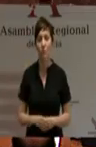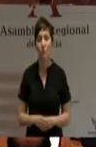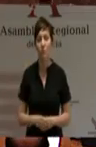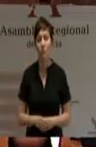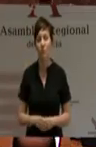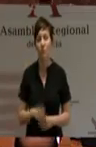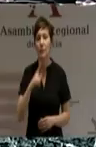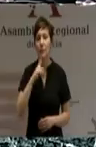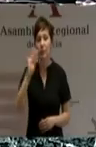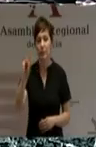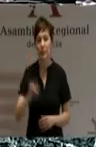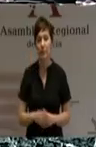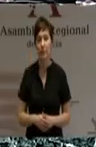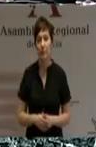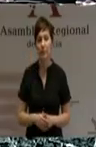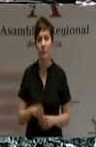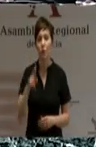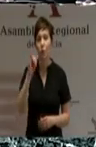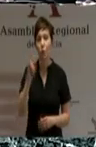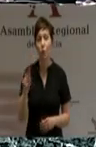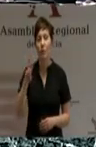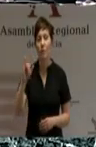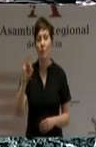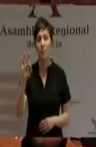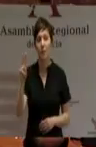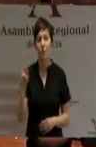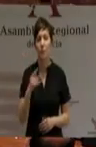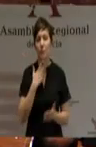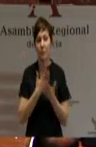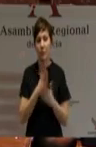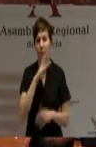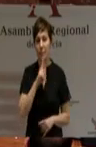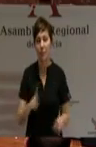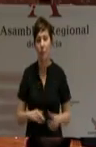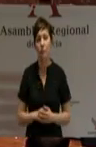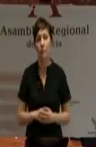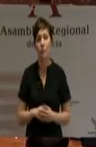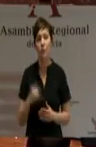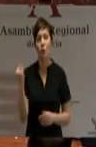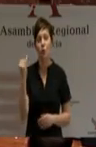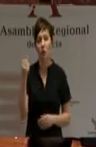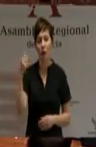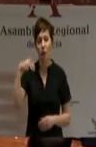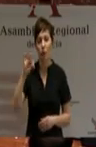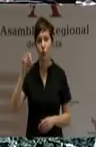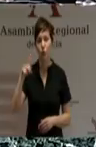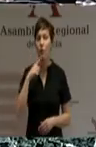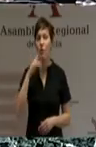Sí. Ruiz Vivo José Antonio. Guardia y silencio, señoría. Ruiz Vivo José Antonio. Sí.